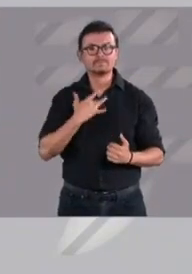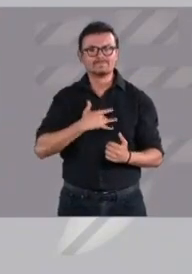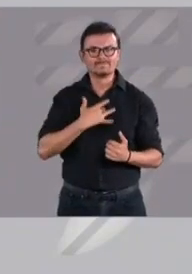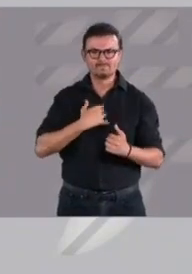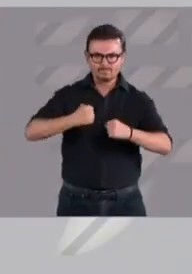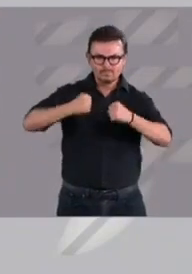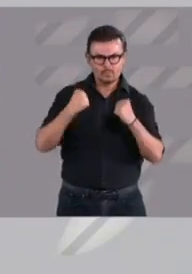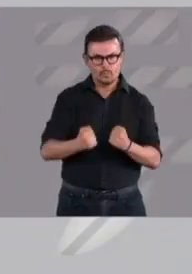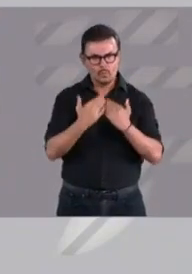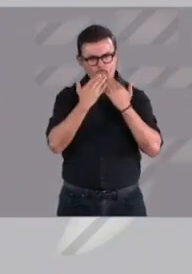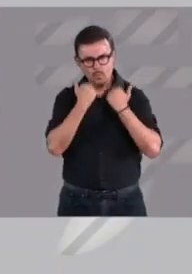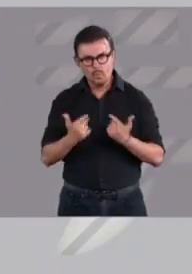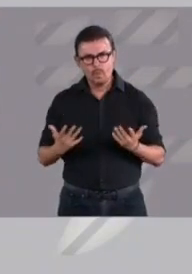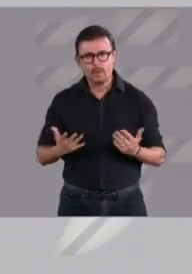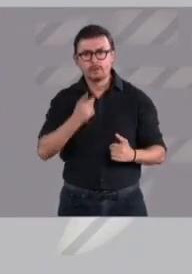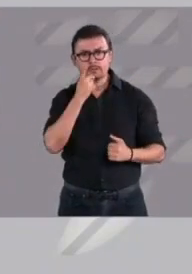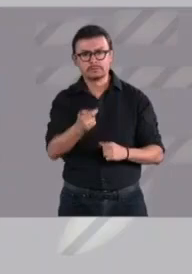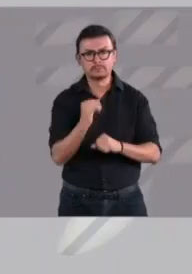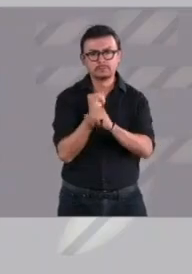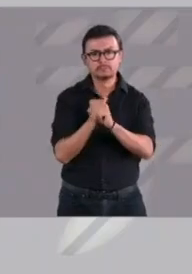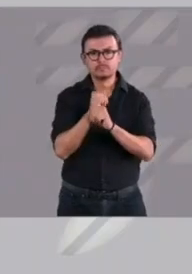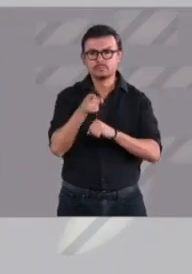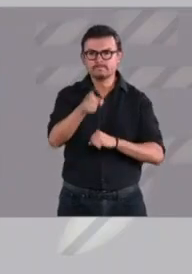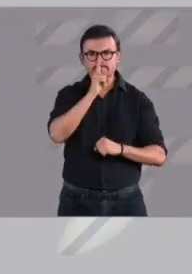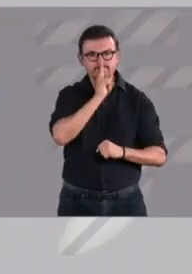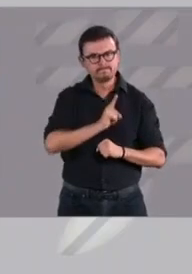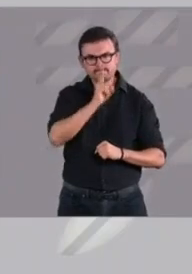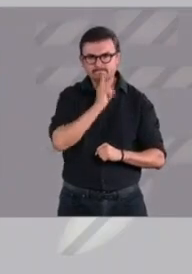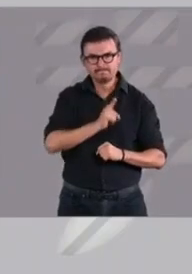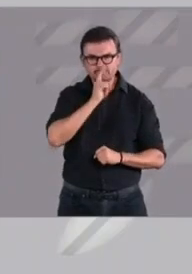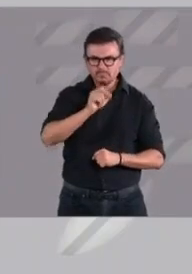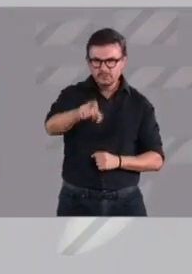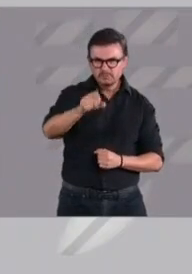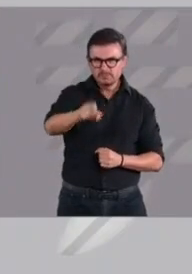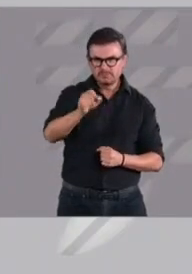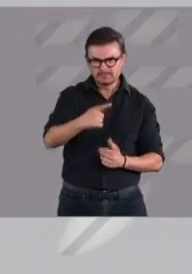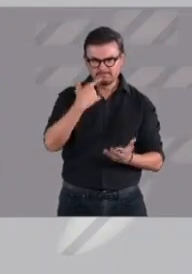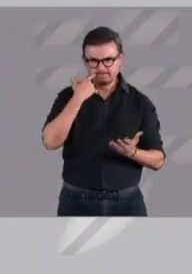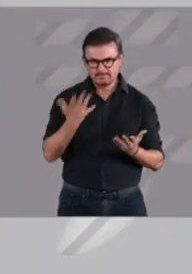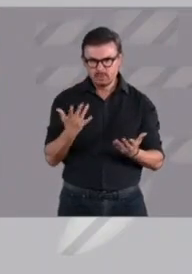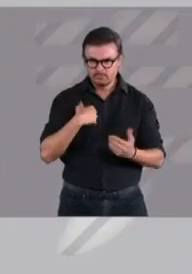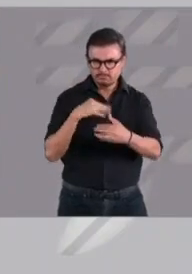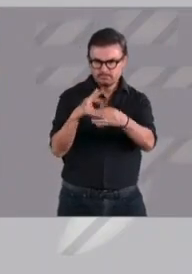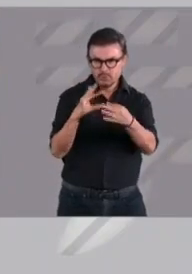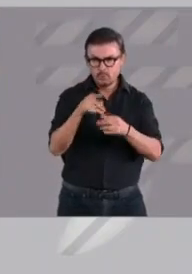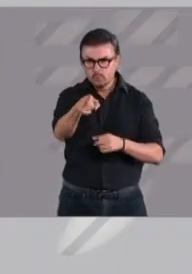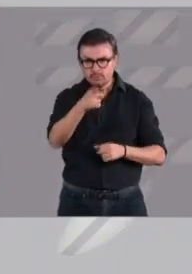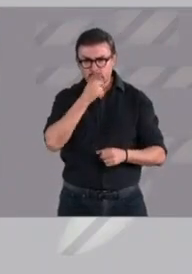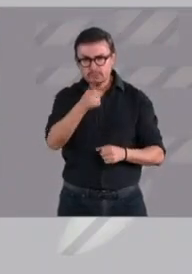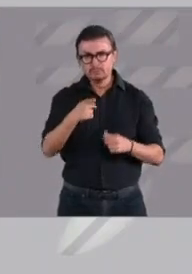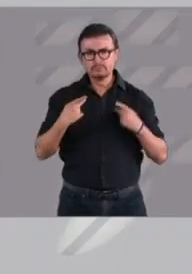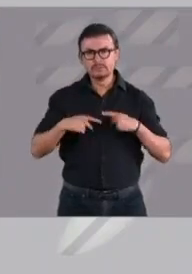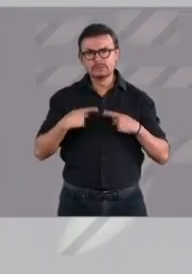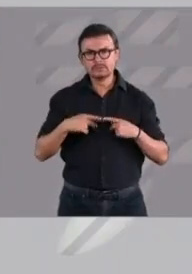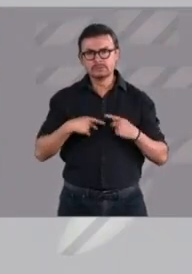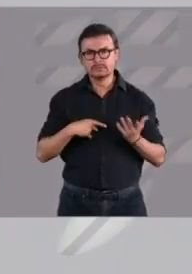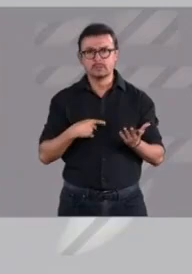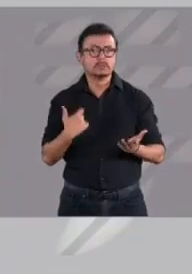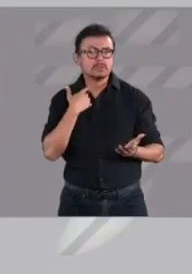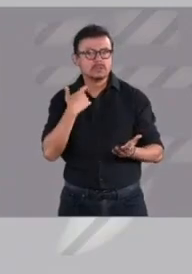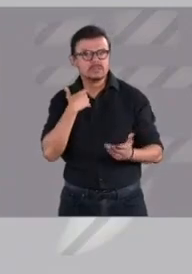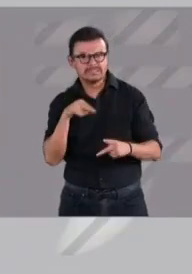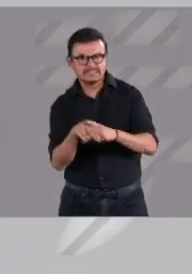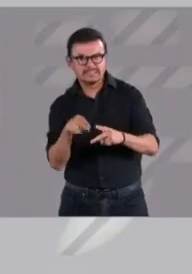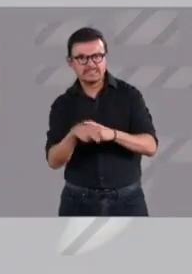Esos son los datos reales, pero le encanta mentir. Ahí te va un dato. Tú te dices que los homicidios dolosos. ¿Qué crees? Los crecieron respecto